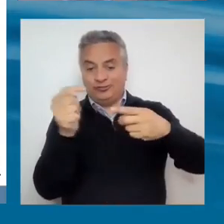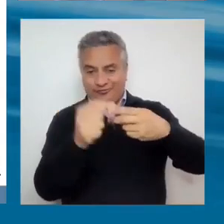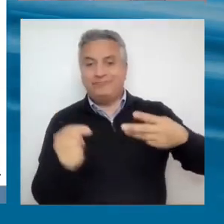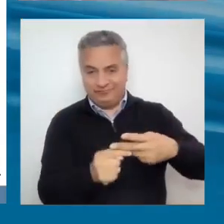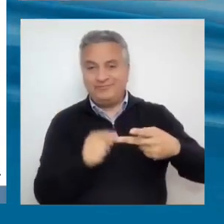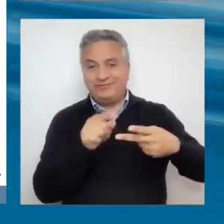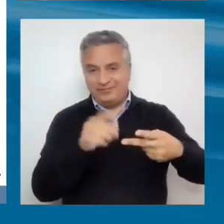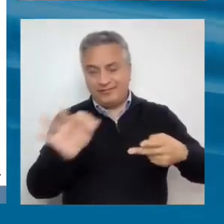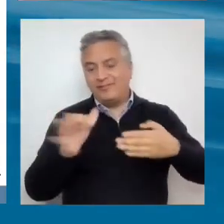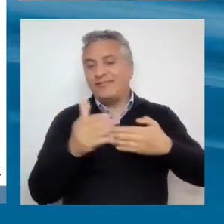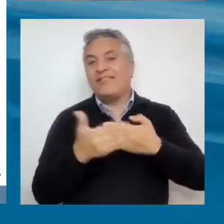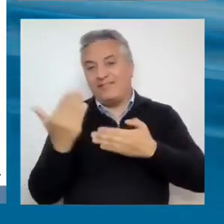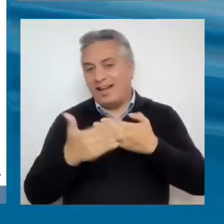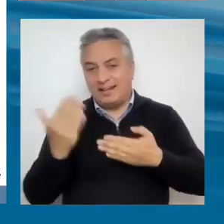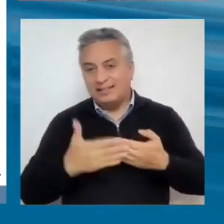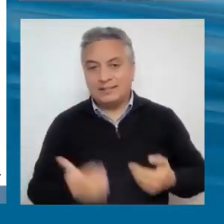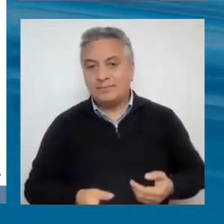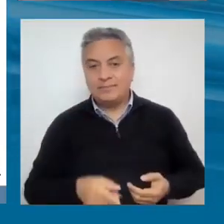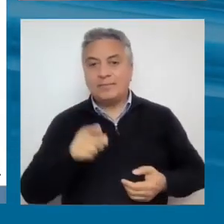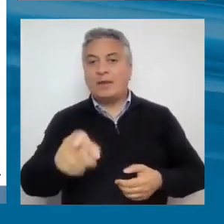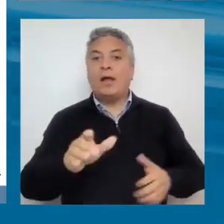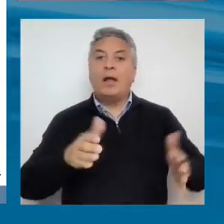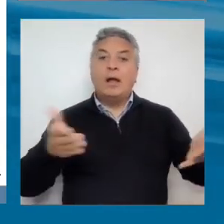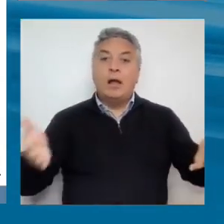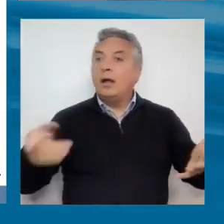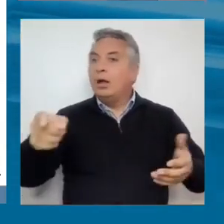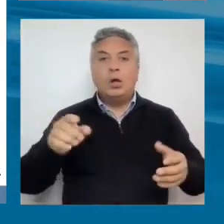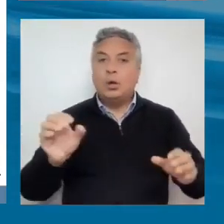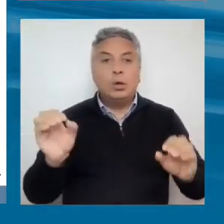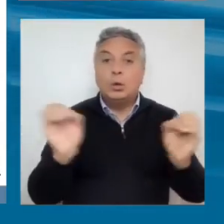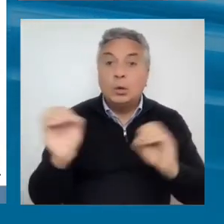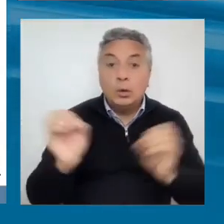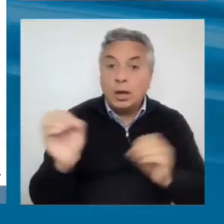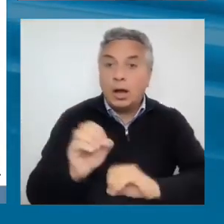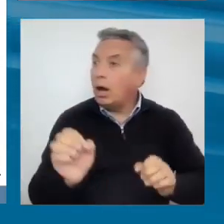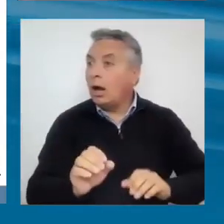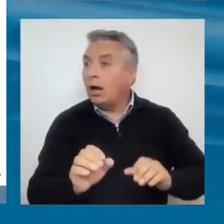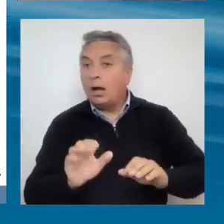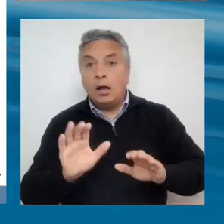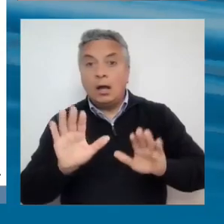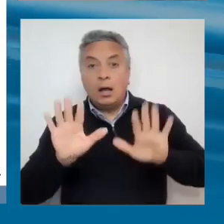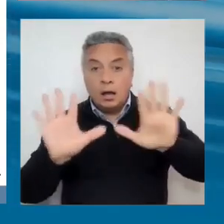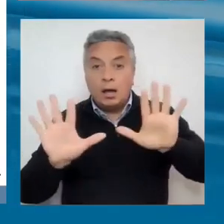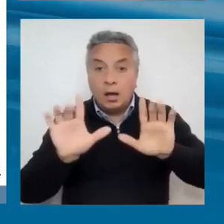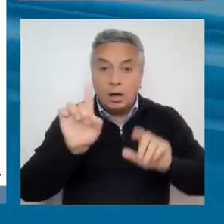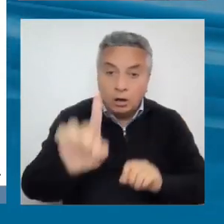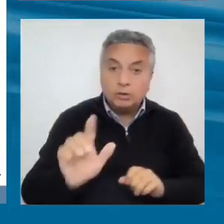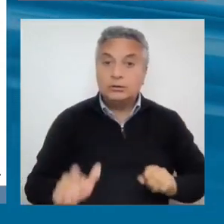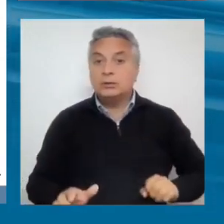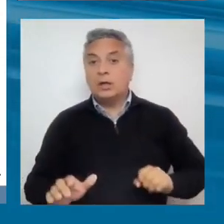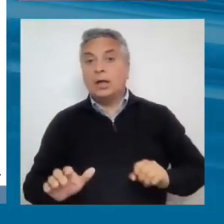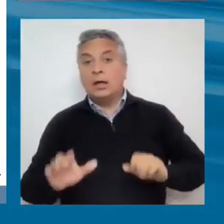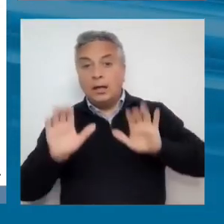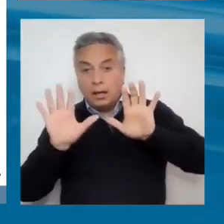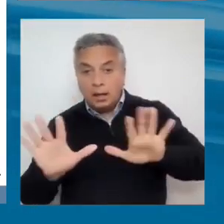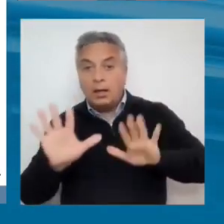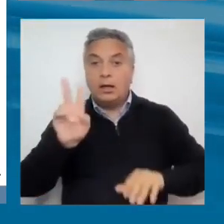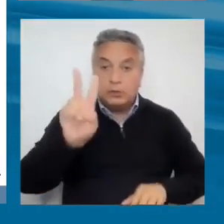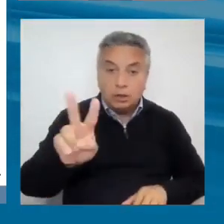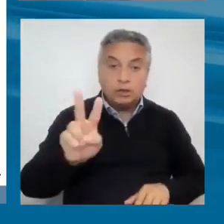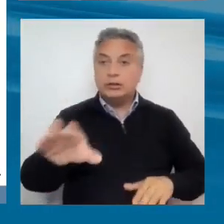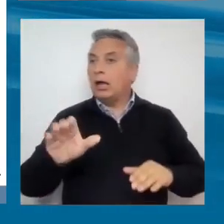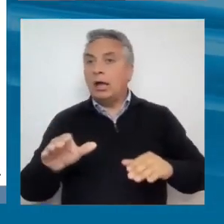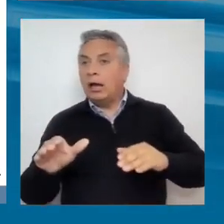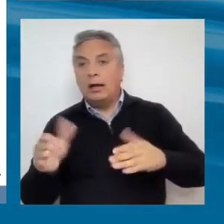fácil es decir, le faltó la 11, 12 y 13, no están, no las veo, y la otra crítica fácil es decir,